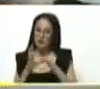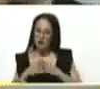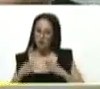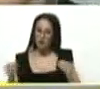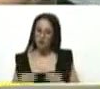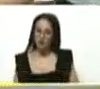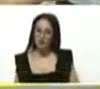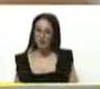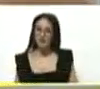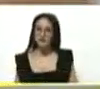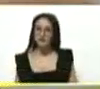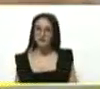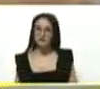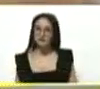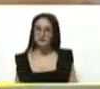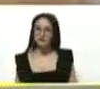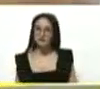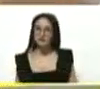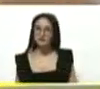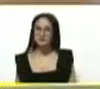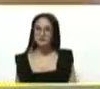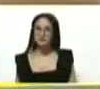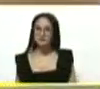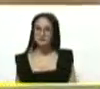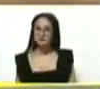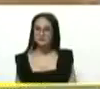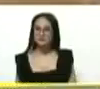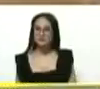Así, mira, firmemente,